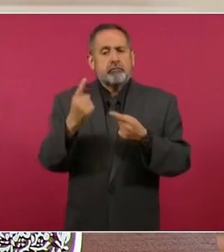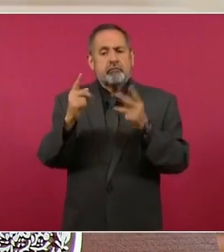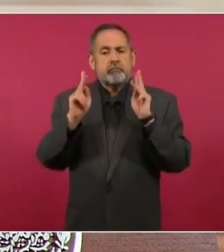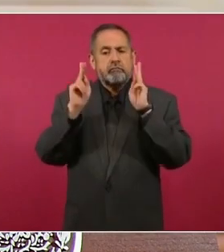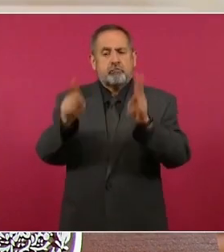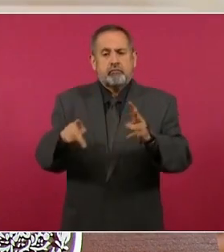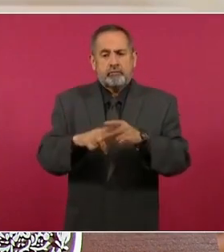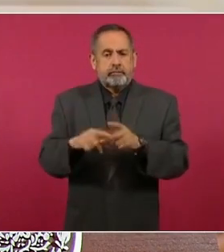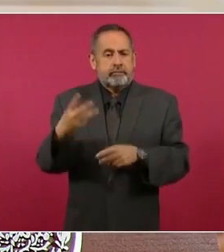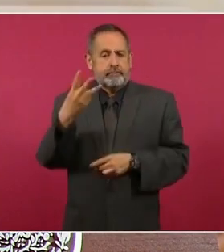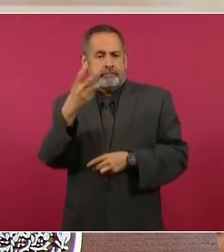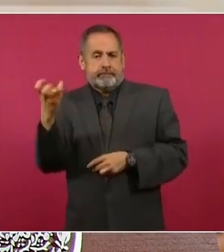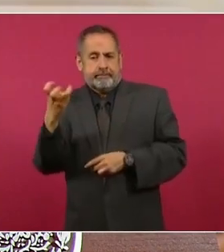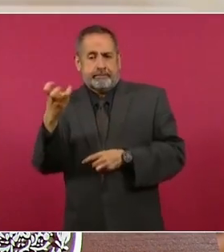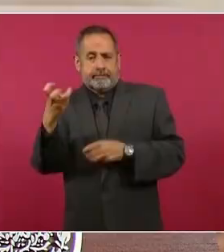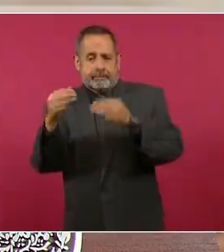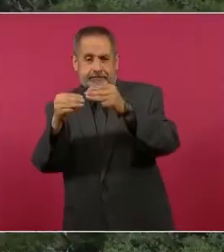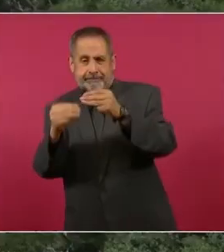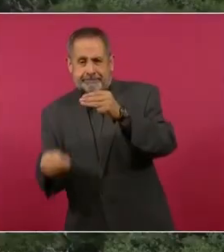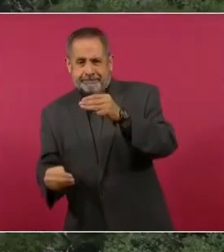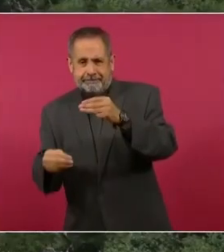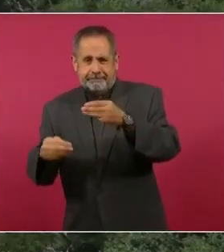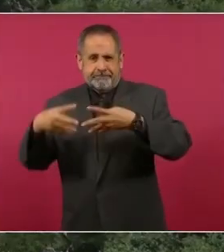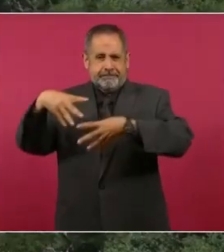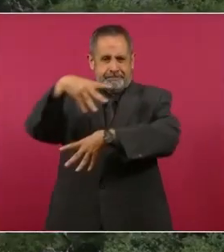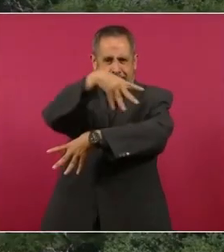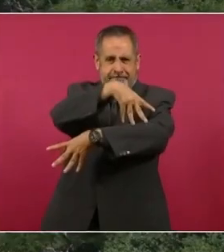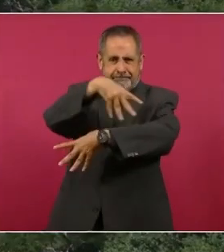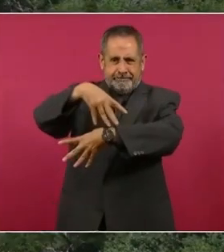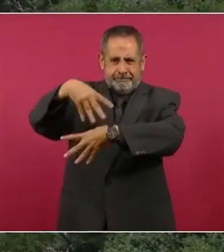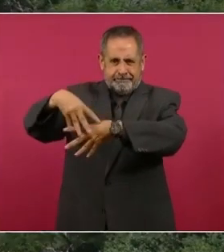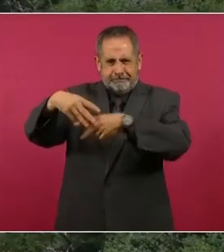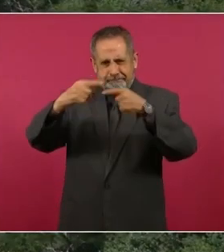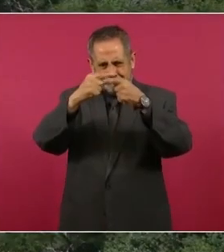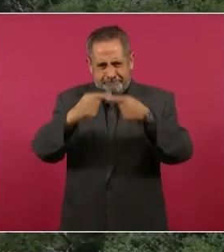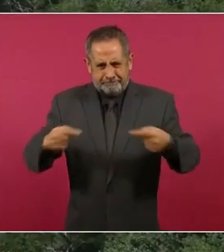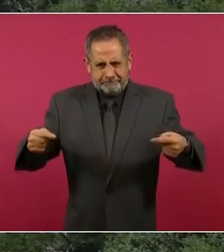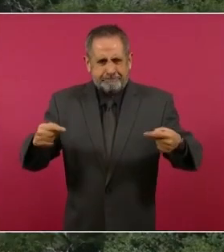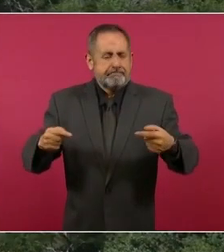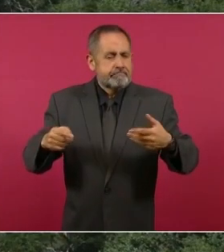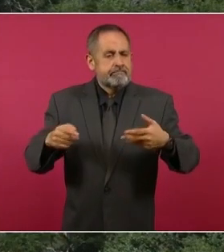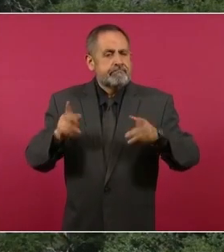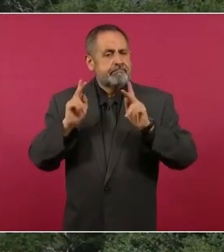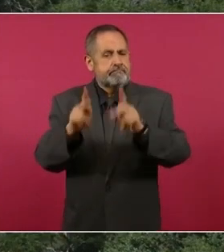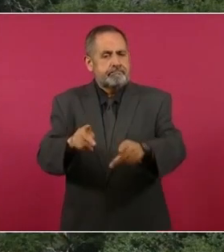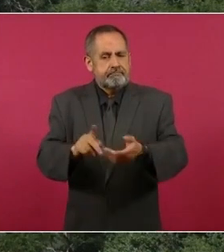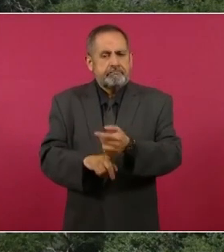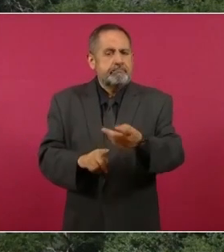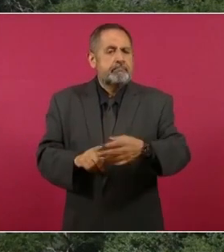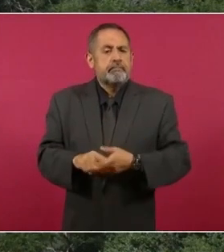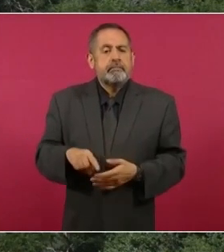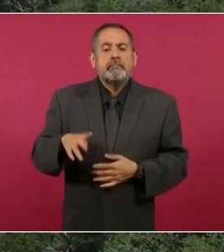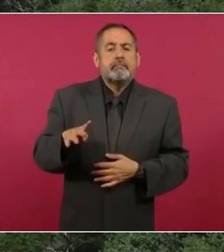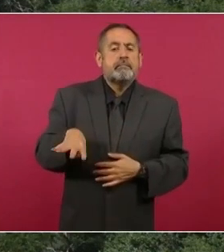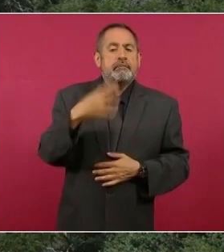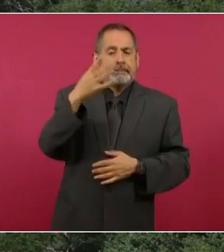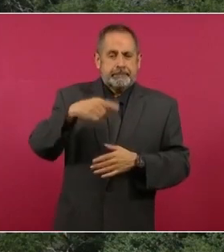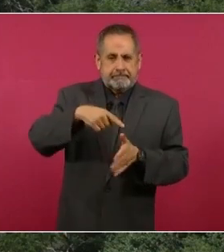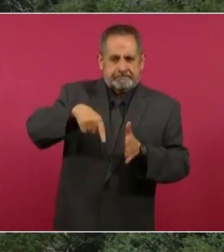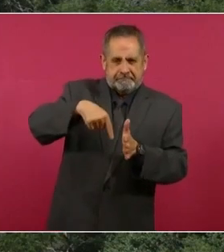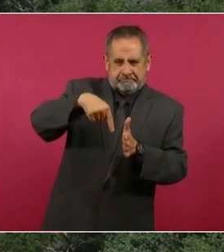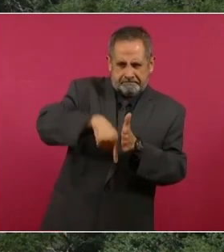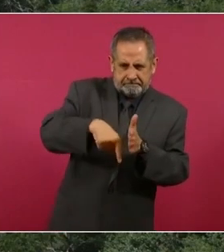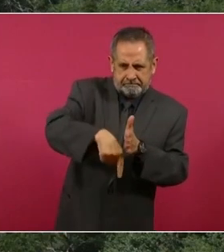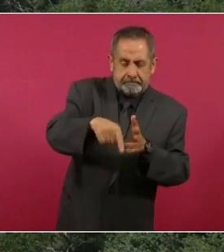300 metros de un puente antirantado. Actualmente se cuentan con 14 perforadoras,